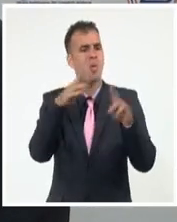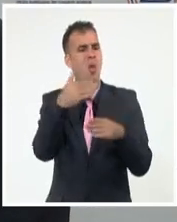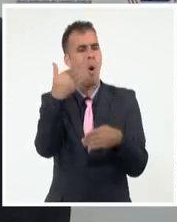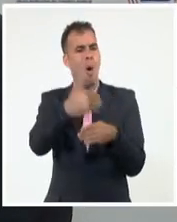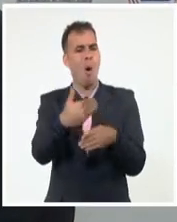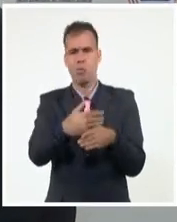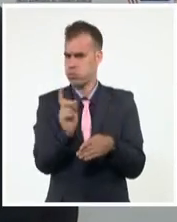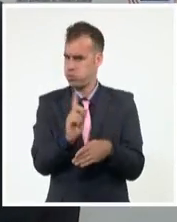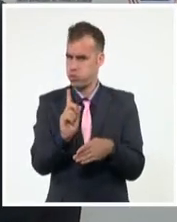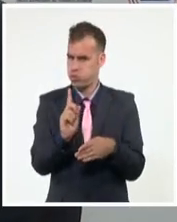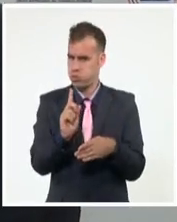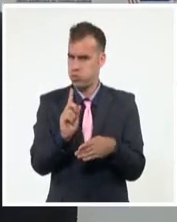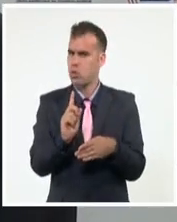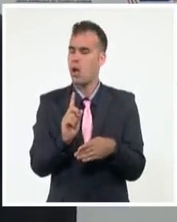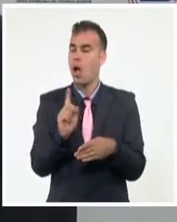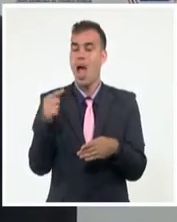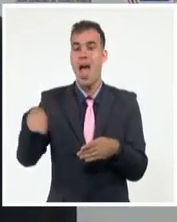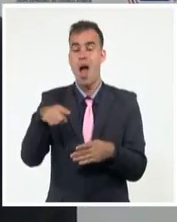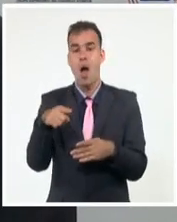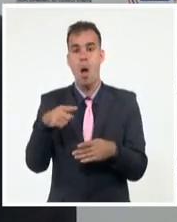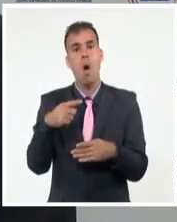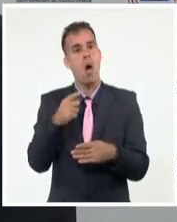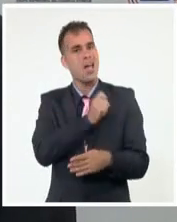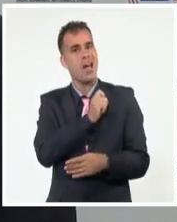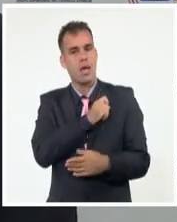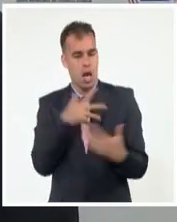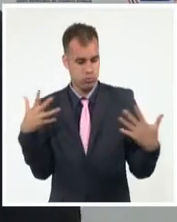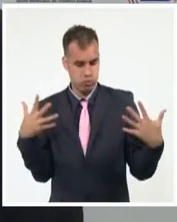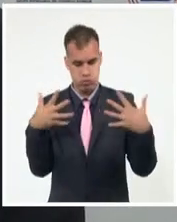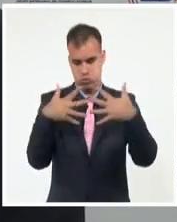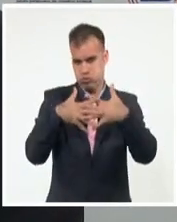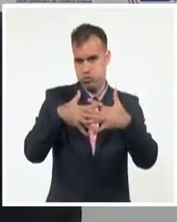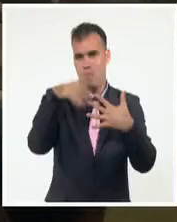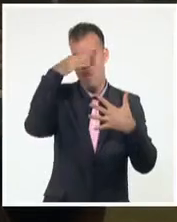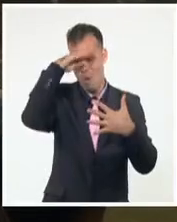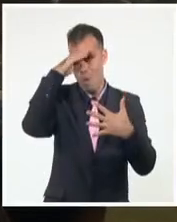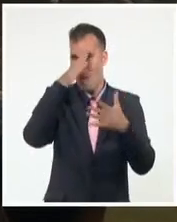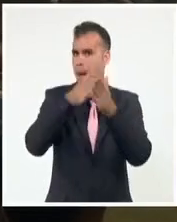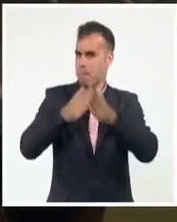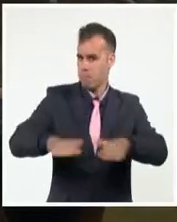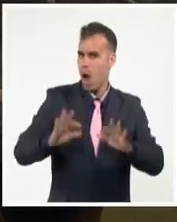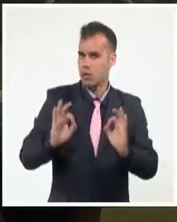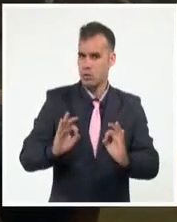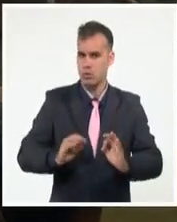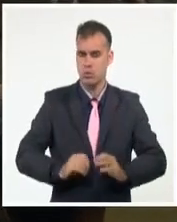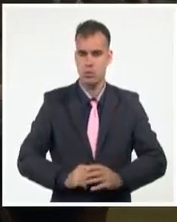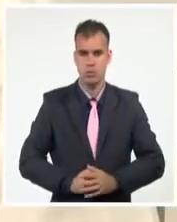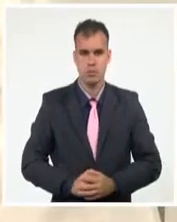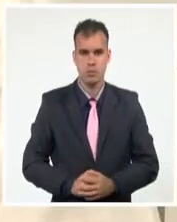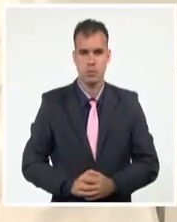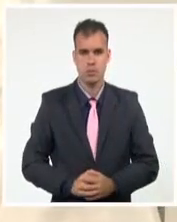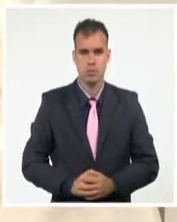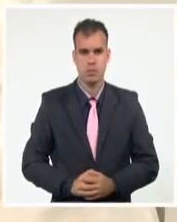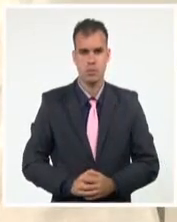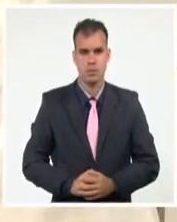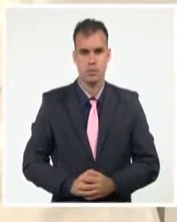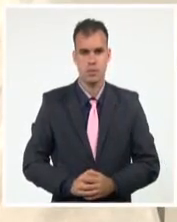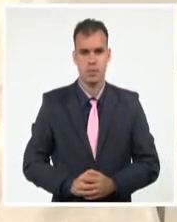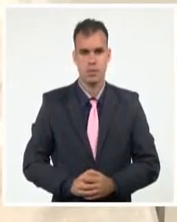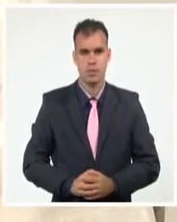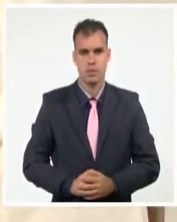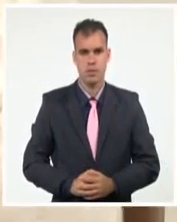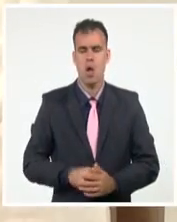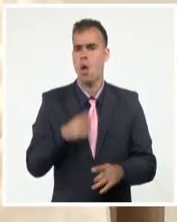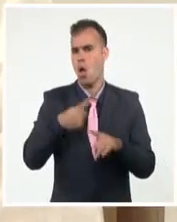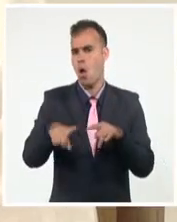son cubanos que están a favor de tener relaciones estables con el país. Seguidamente el sector del turismo presentó